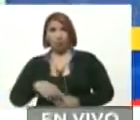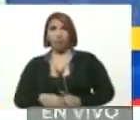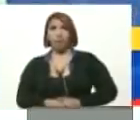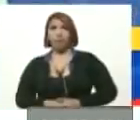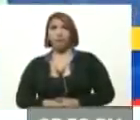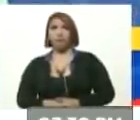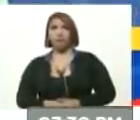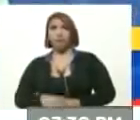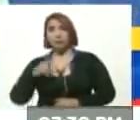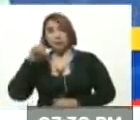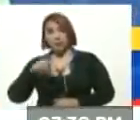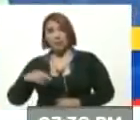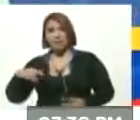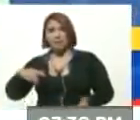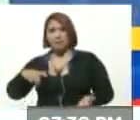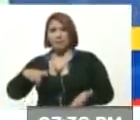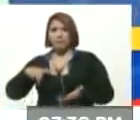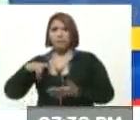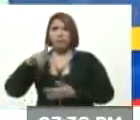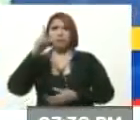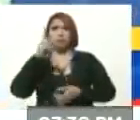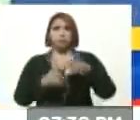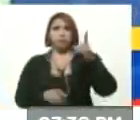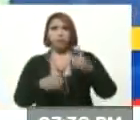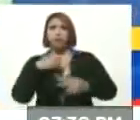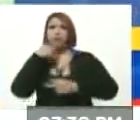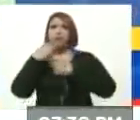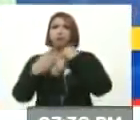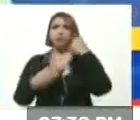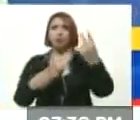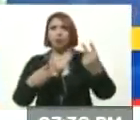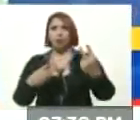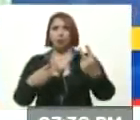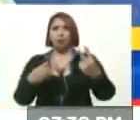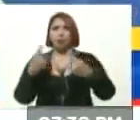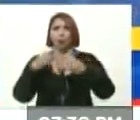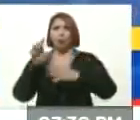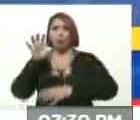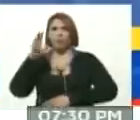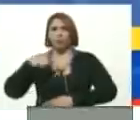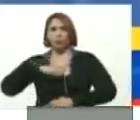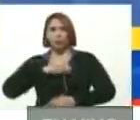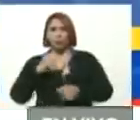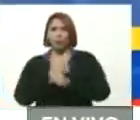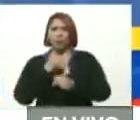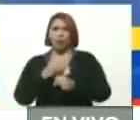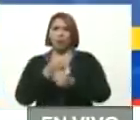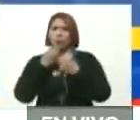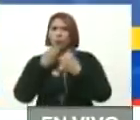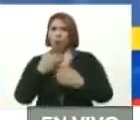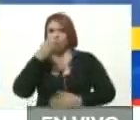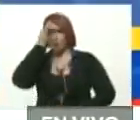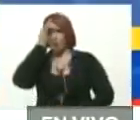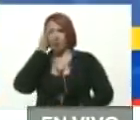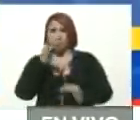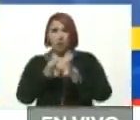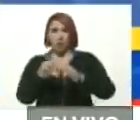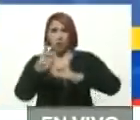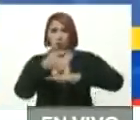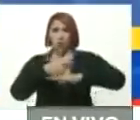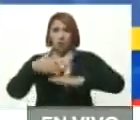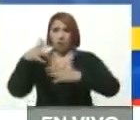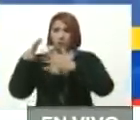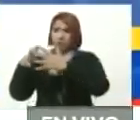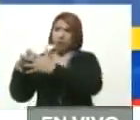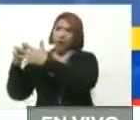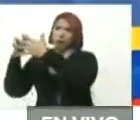Aquí también viajaron algunos delegados de Noruega y trabajamos con buena fe. El gobierno de Estados